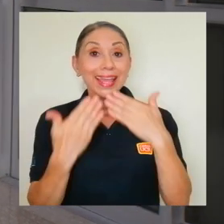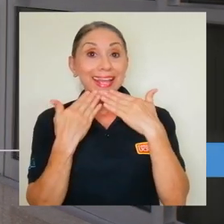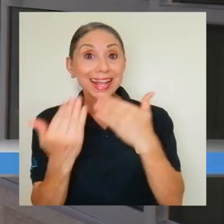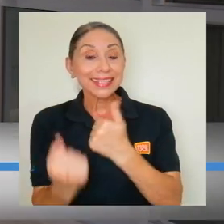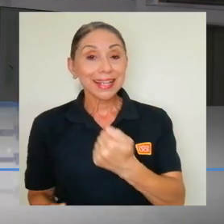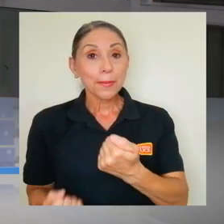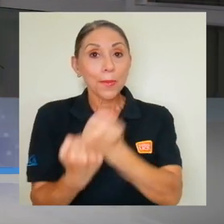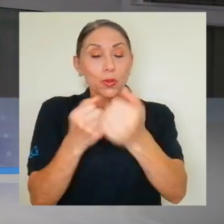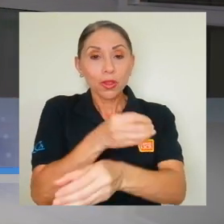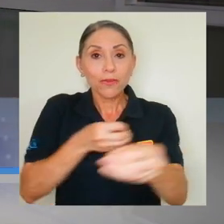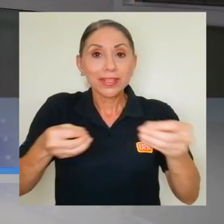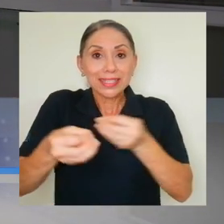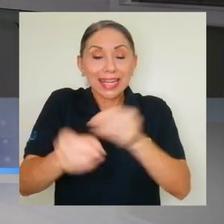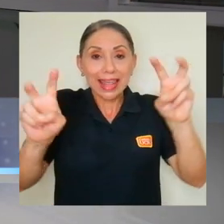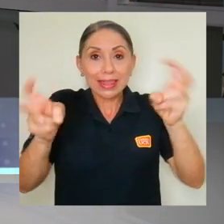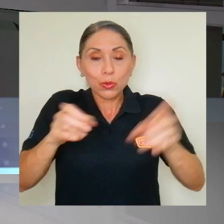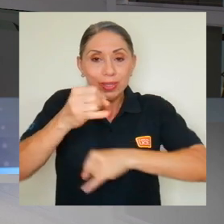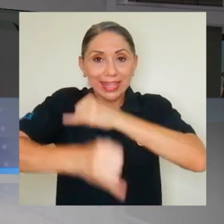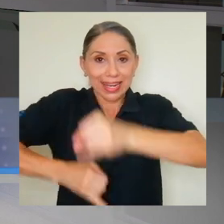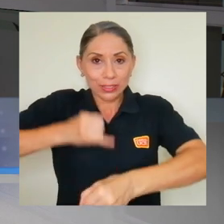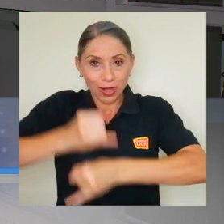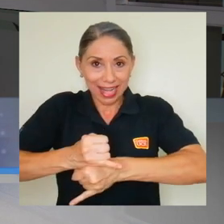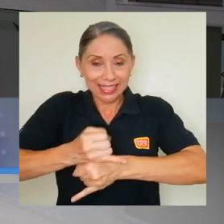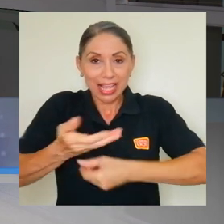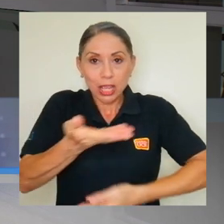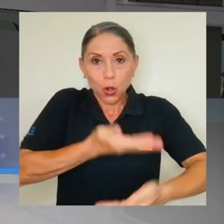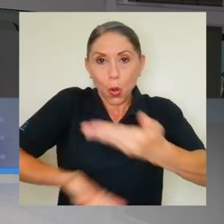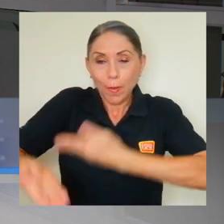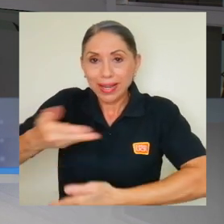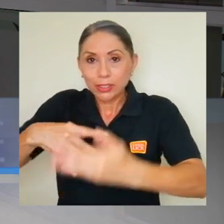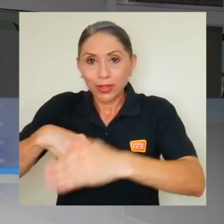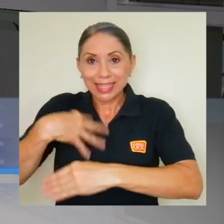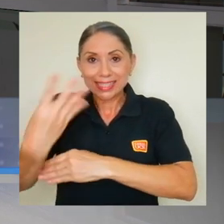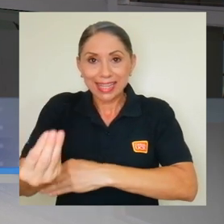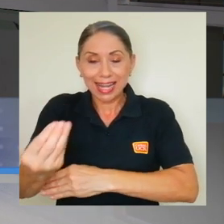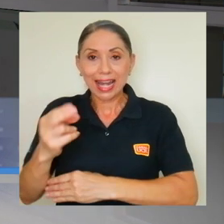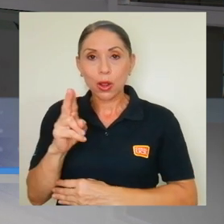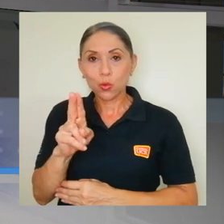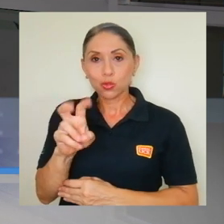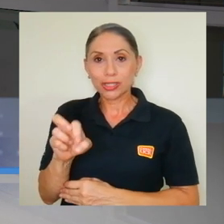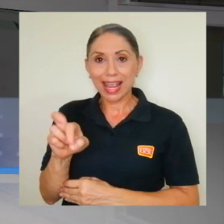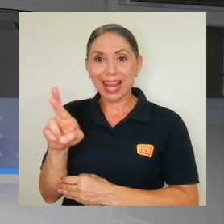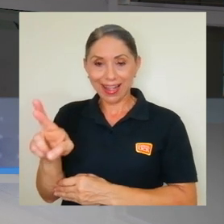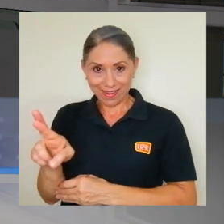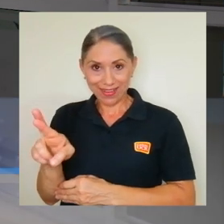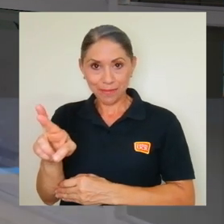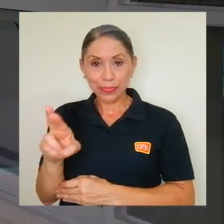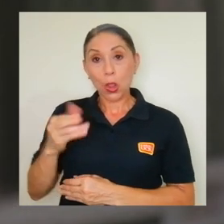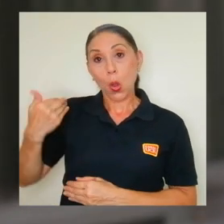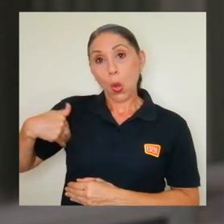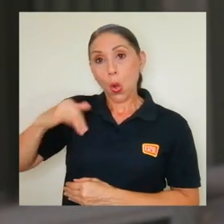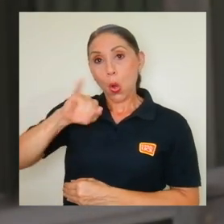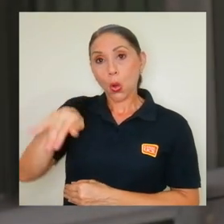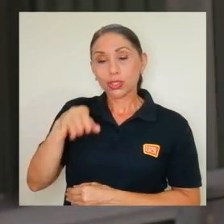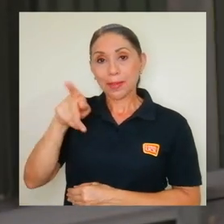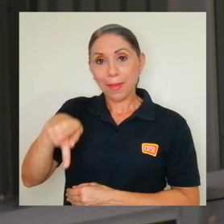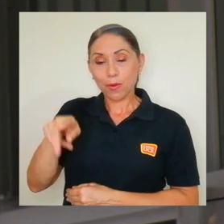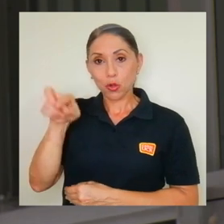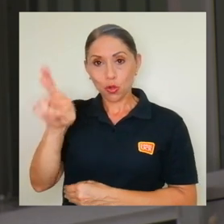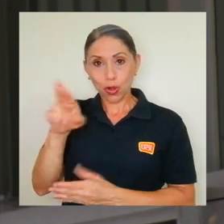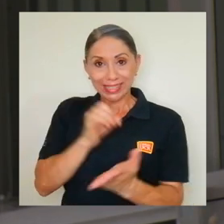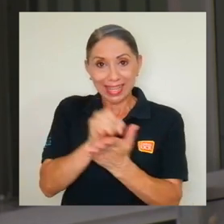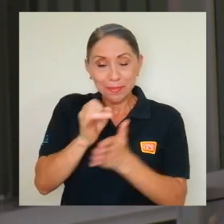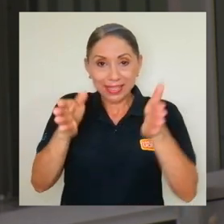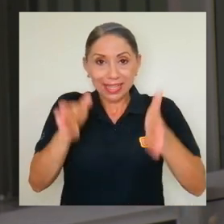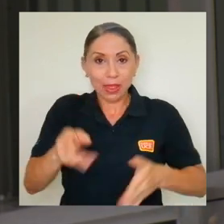Gracias al apoyo de la Oficina de Asuntos Internacionales y Cooperación Externa de la UCR o AICE, José Pablo Rojas,